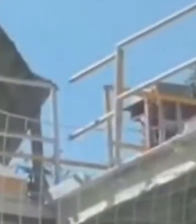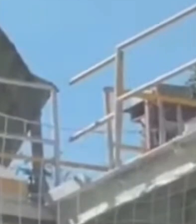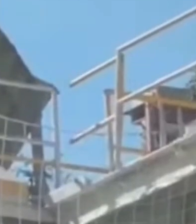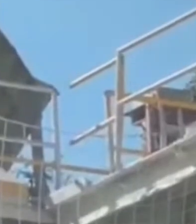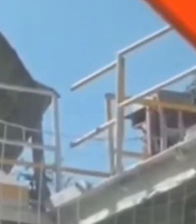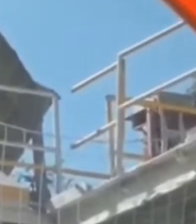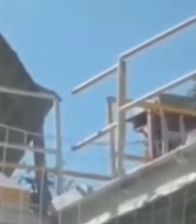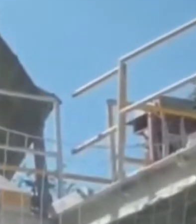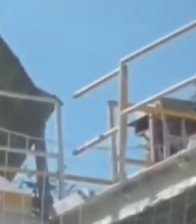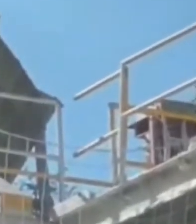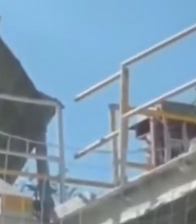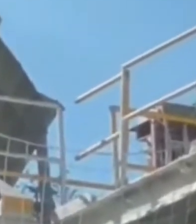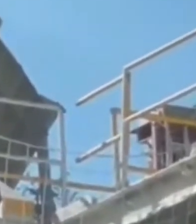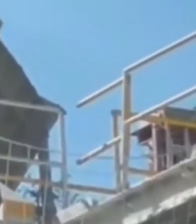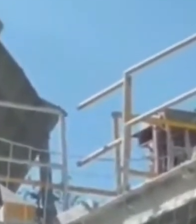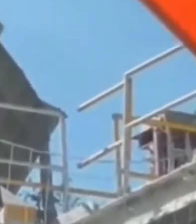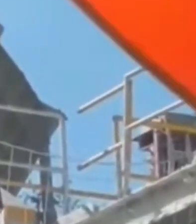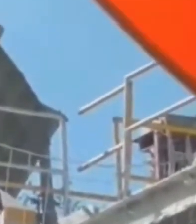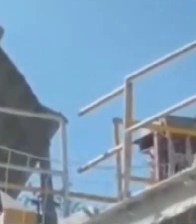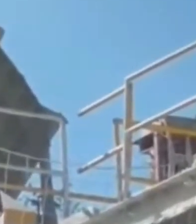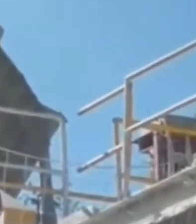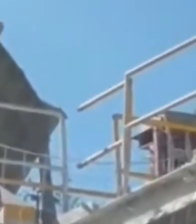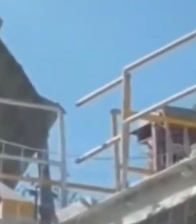permiso para extraer material